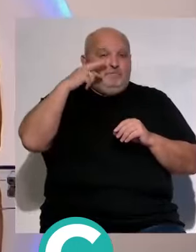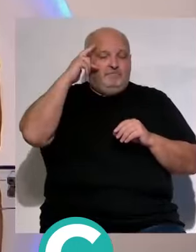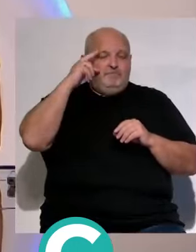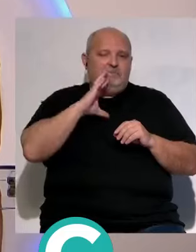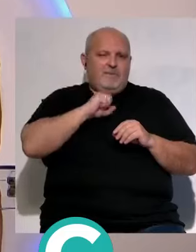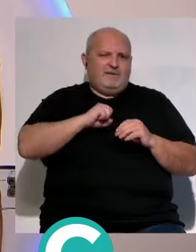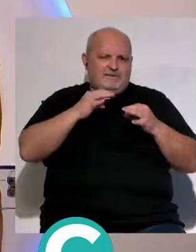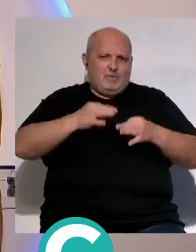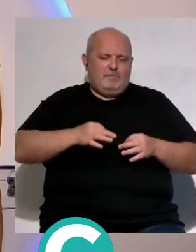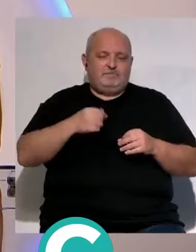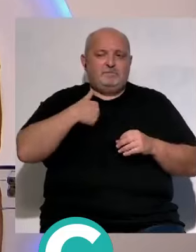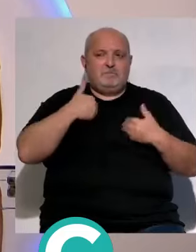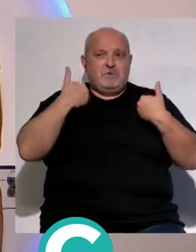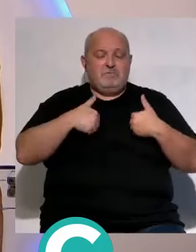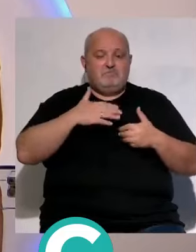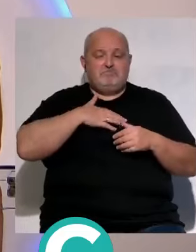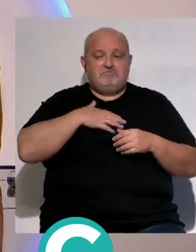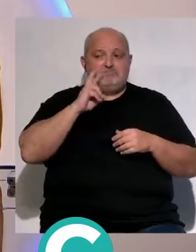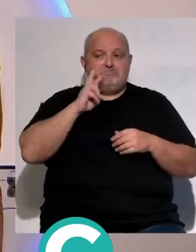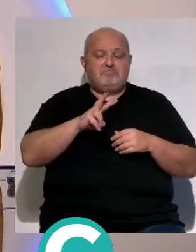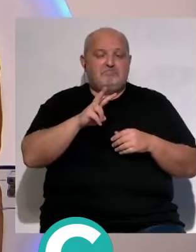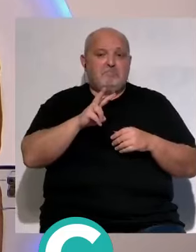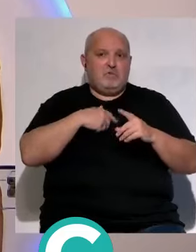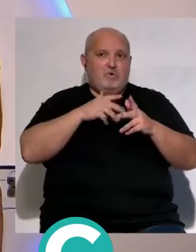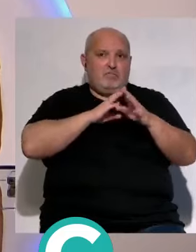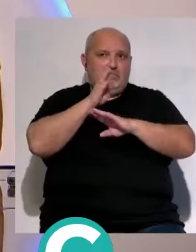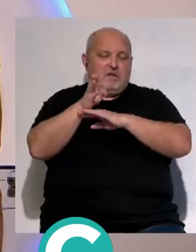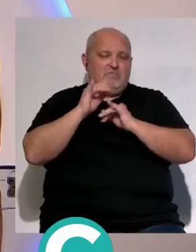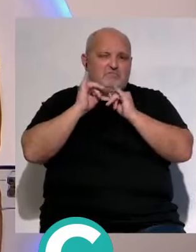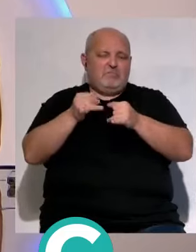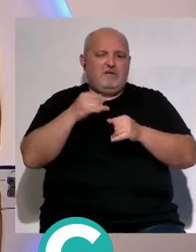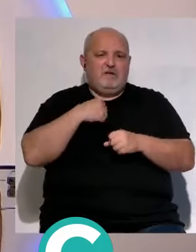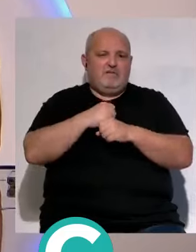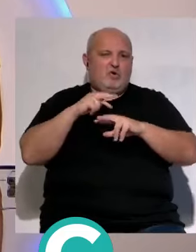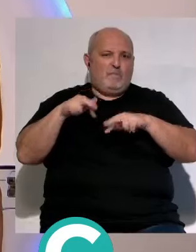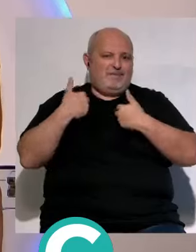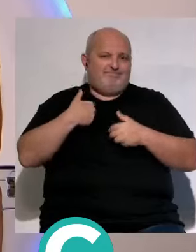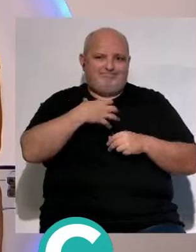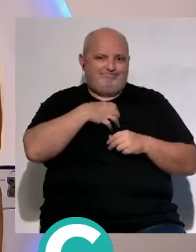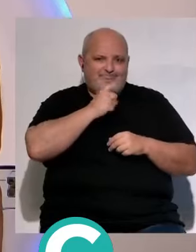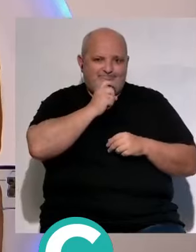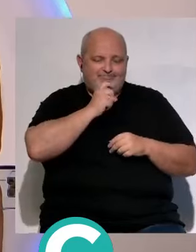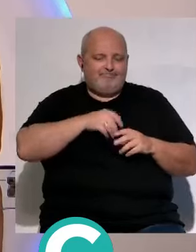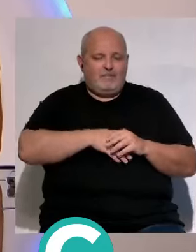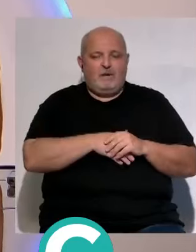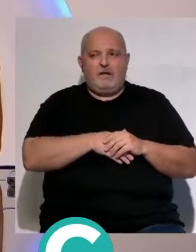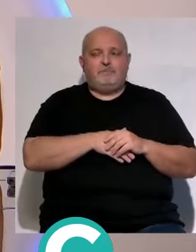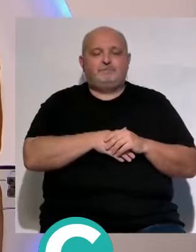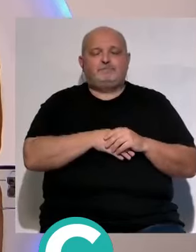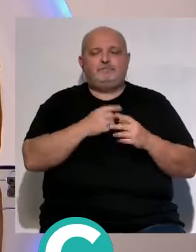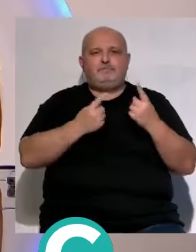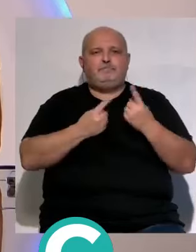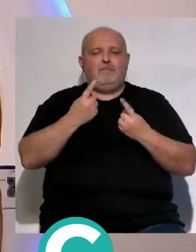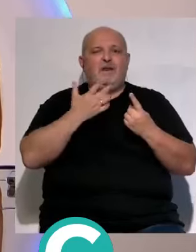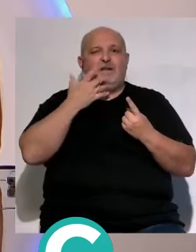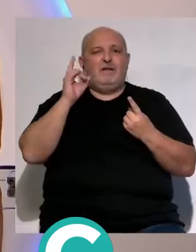maravillosa yo personalmente digo que yo no hubiera ido primero porque mi trabajo no me lo permite y creo que hay quien tiene